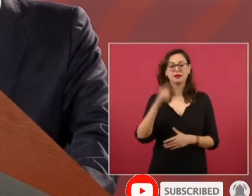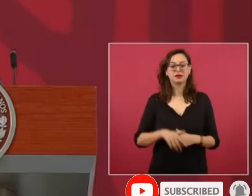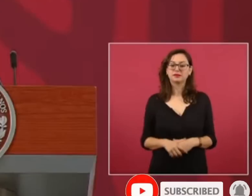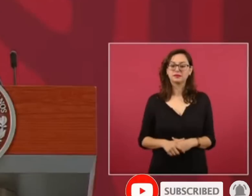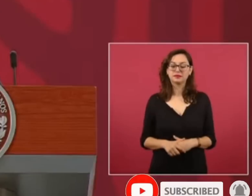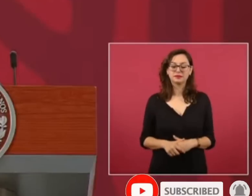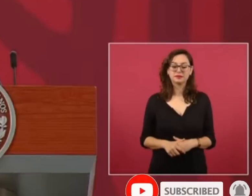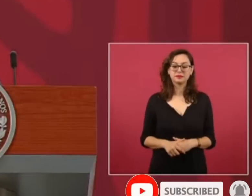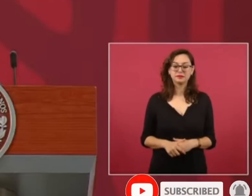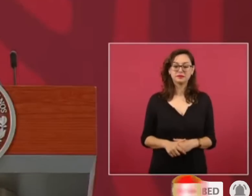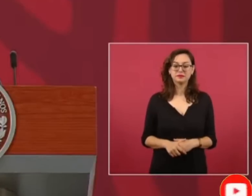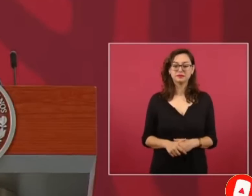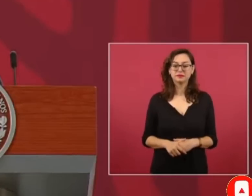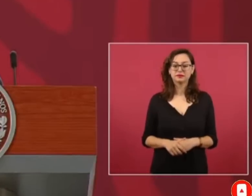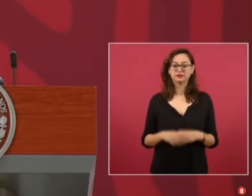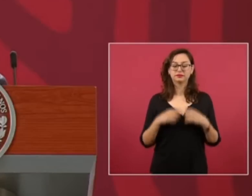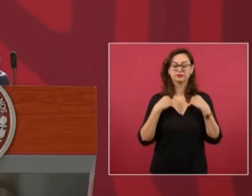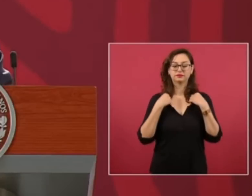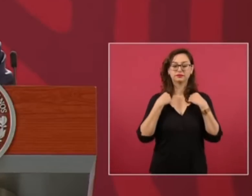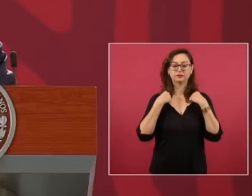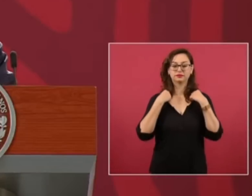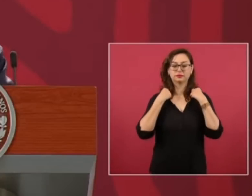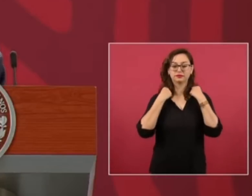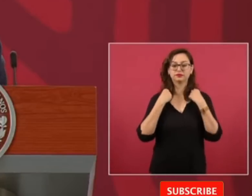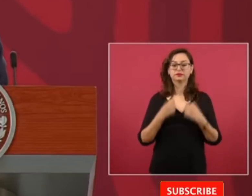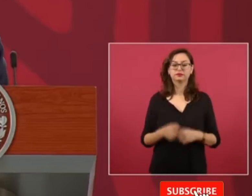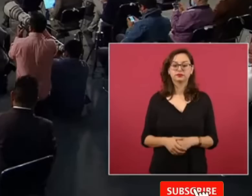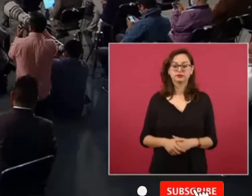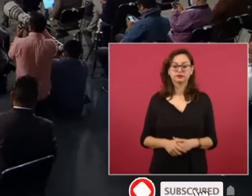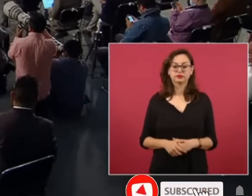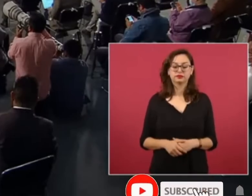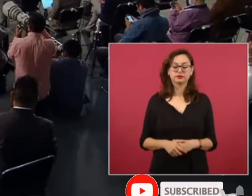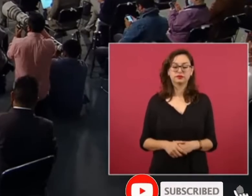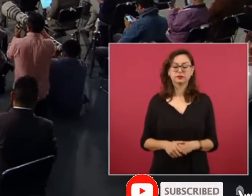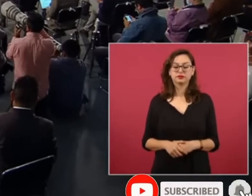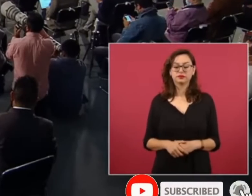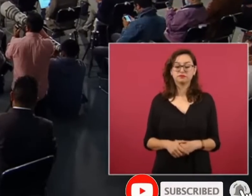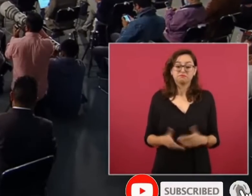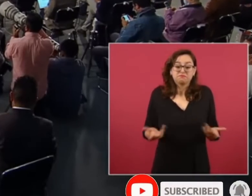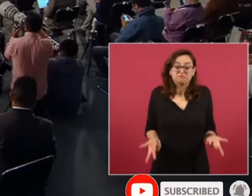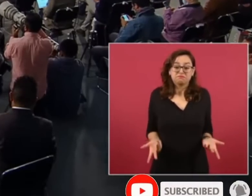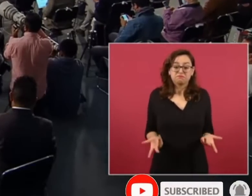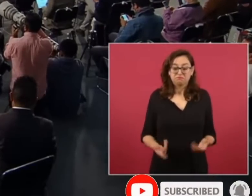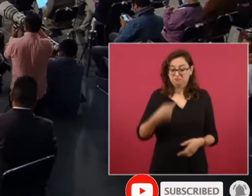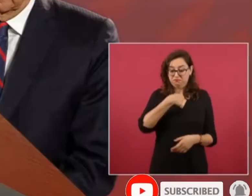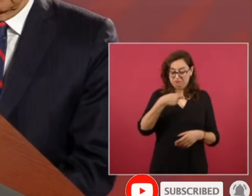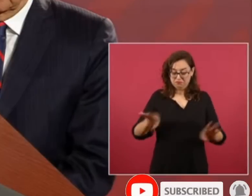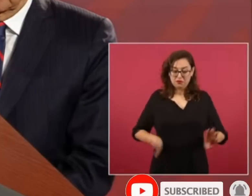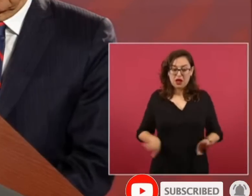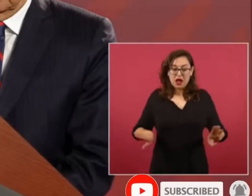Y esto tiene que ver con nuestras convicciones.